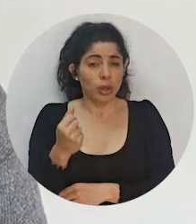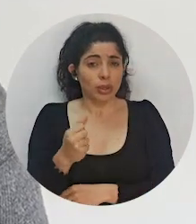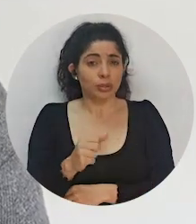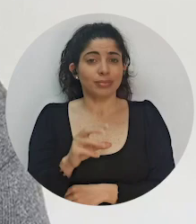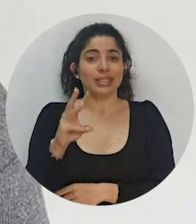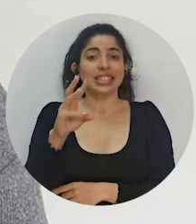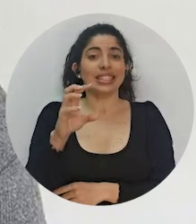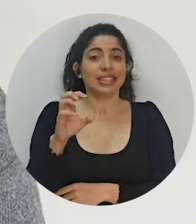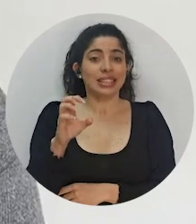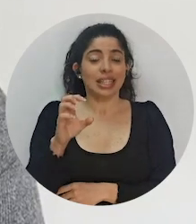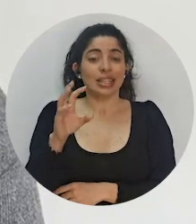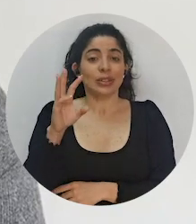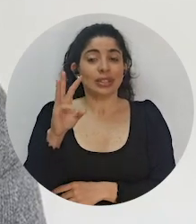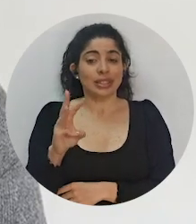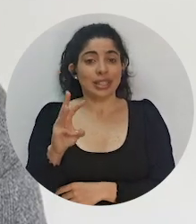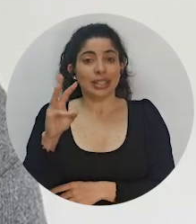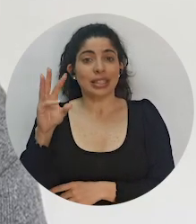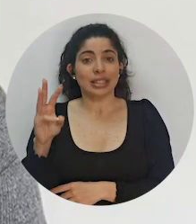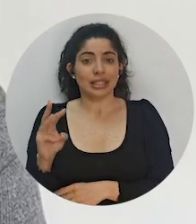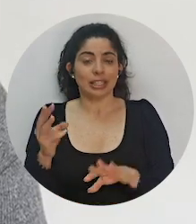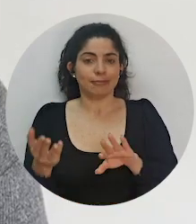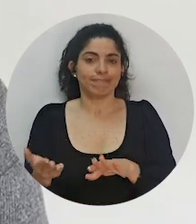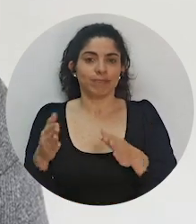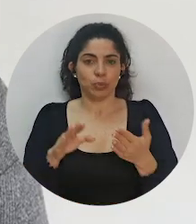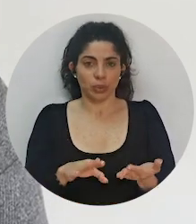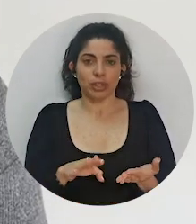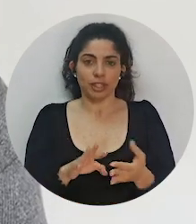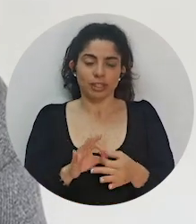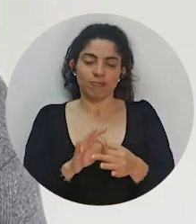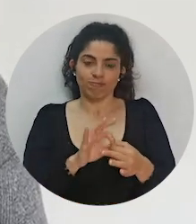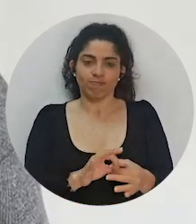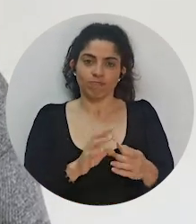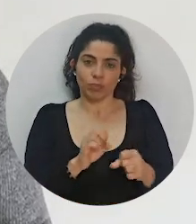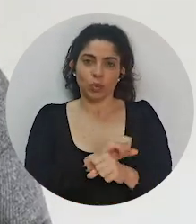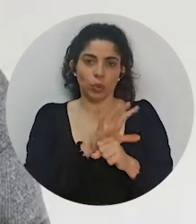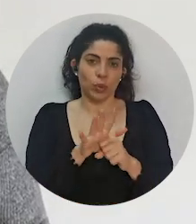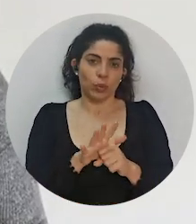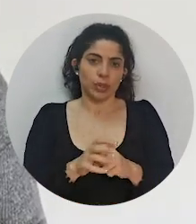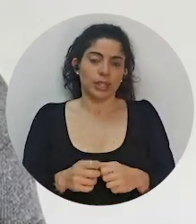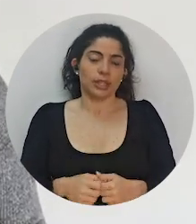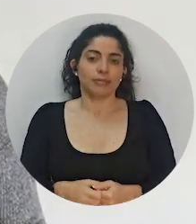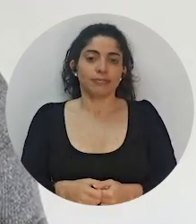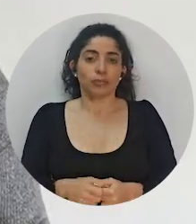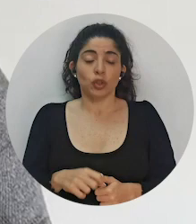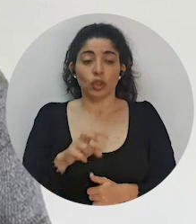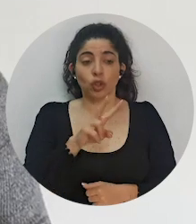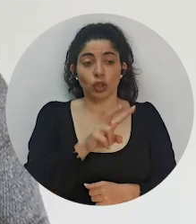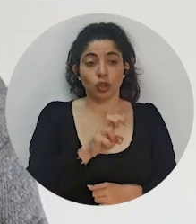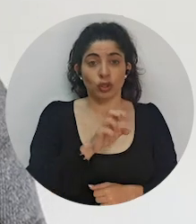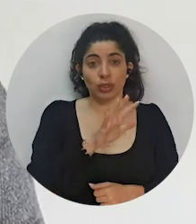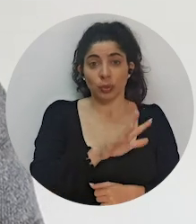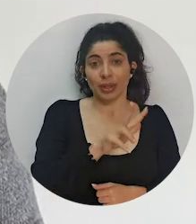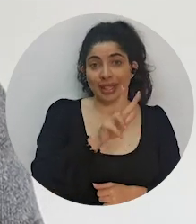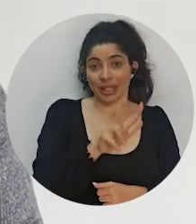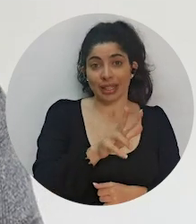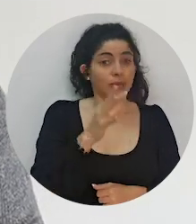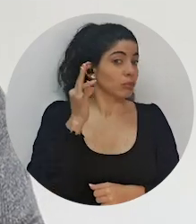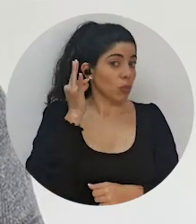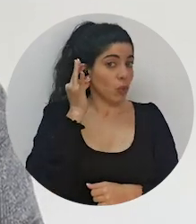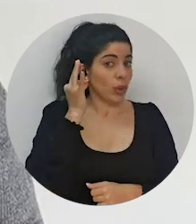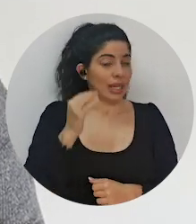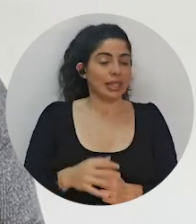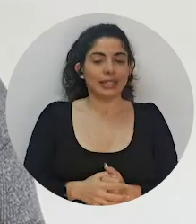contabilizan 666 decesos relacionados con la COVID-19, 253